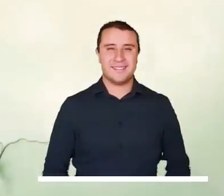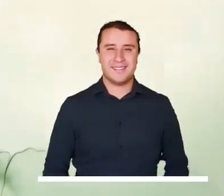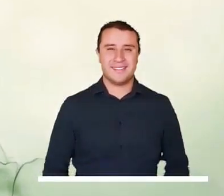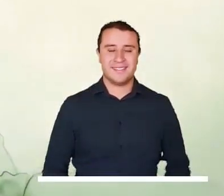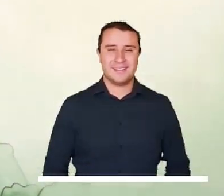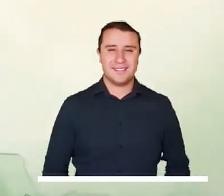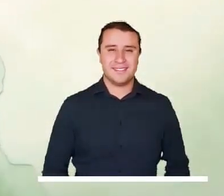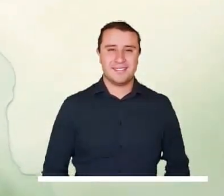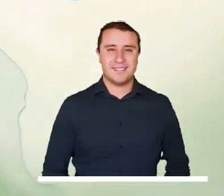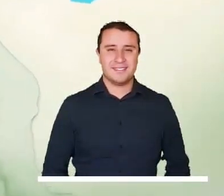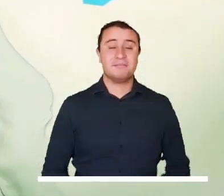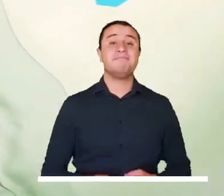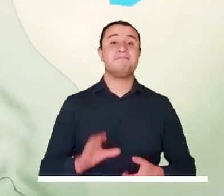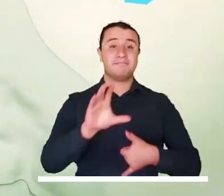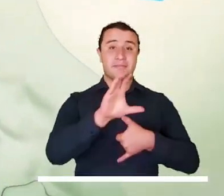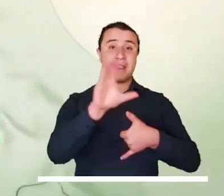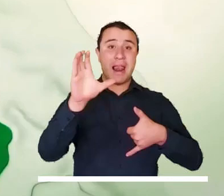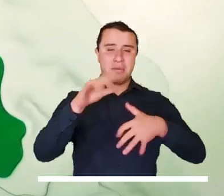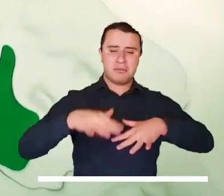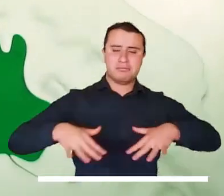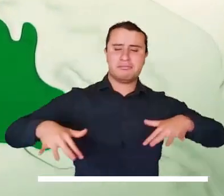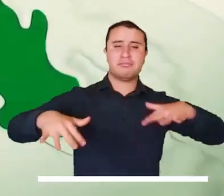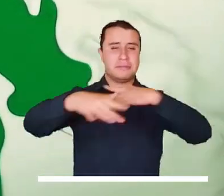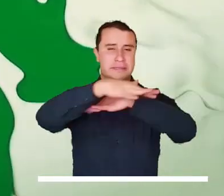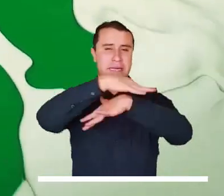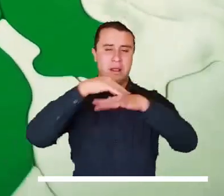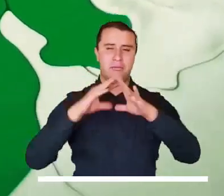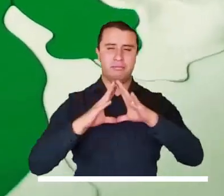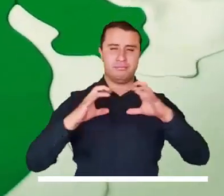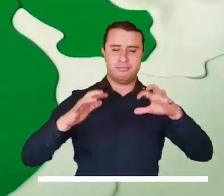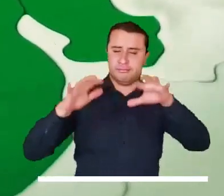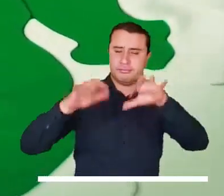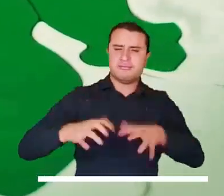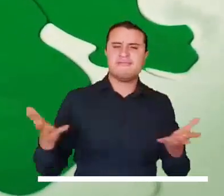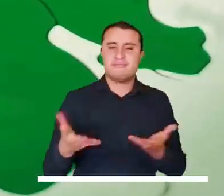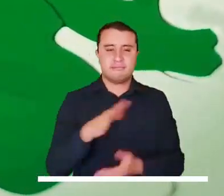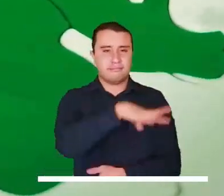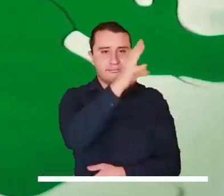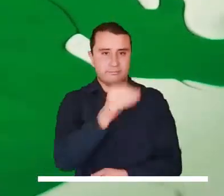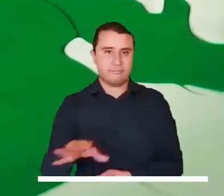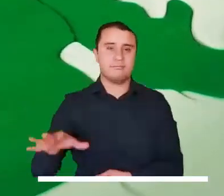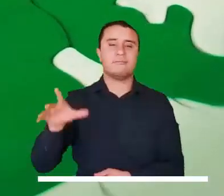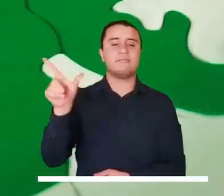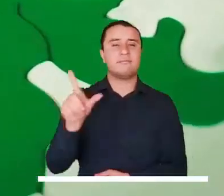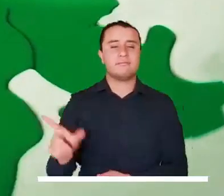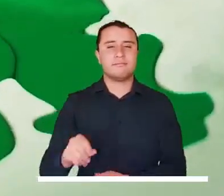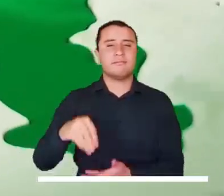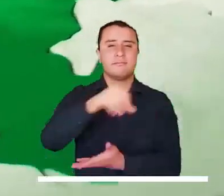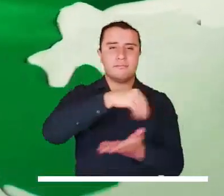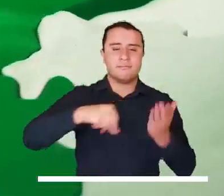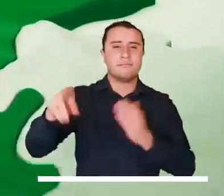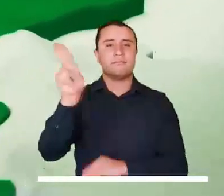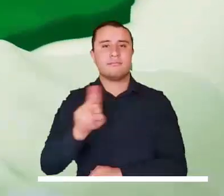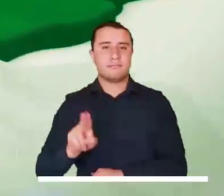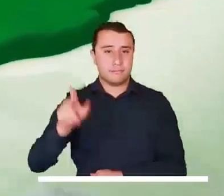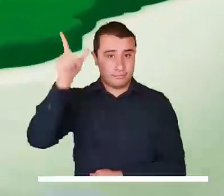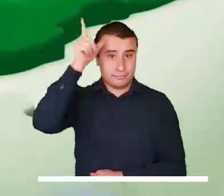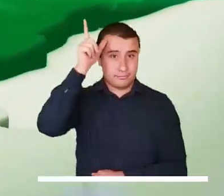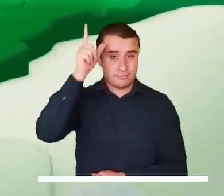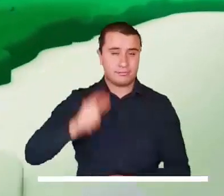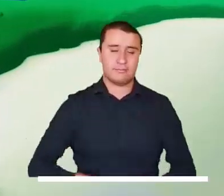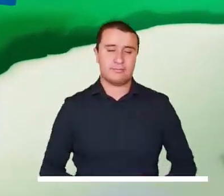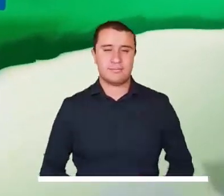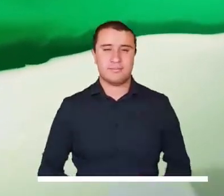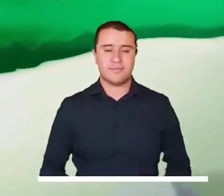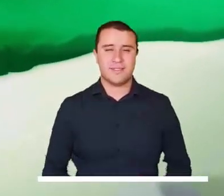país. Para el Caribe se pronostica cielo nublado y algunas lloviznas en Magdalena, Cesar, Atlántico, Sucre y Córdoba.